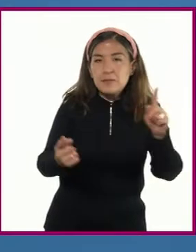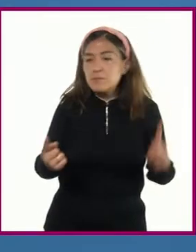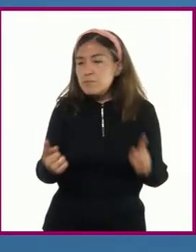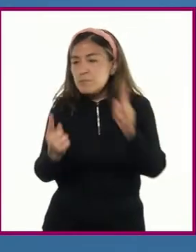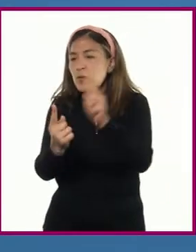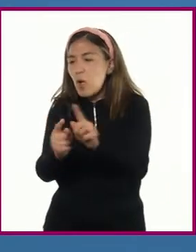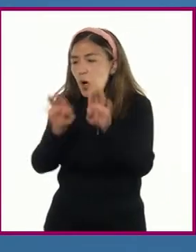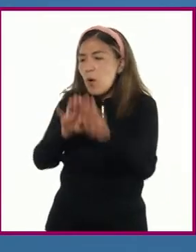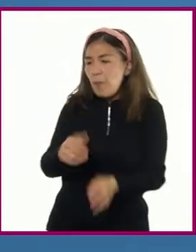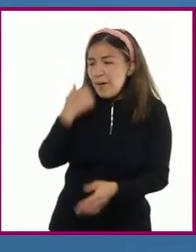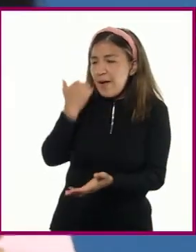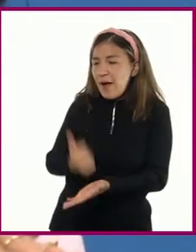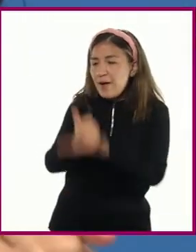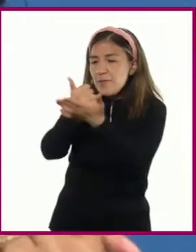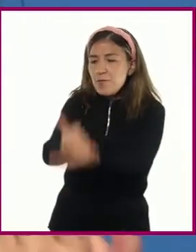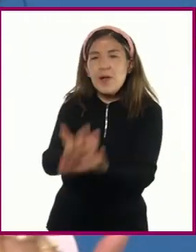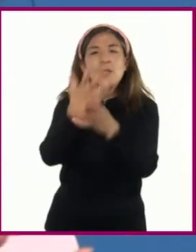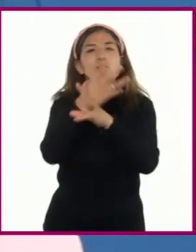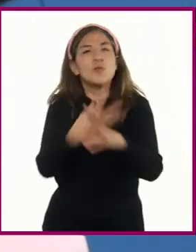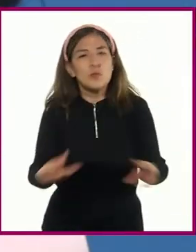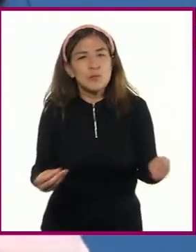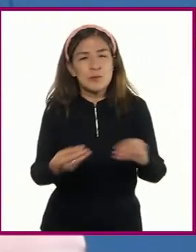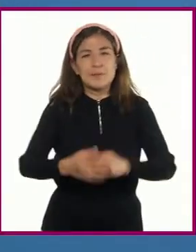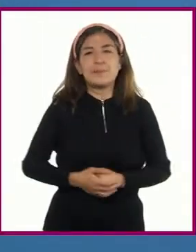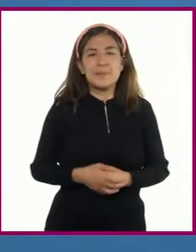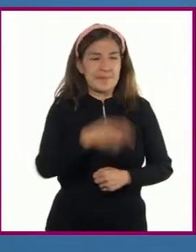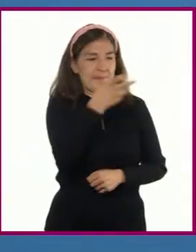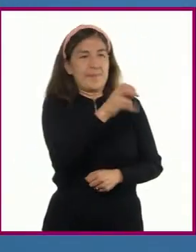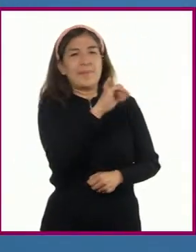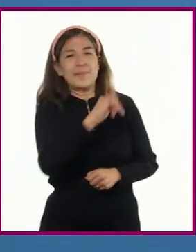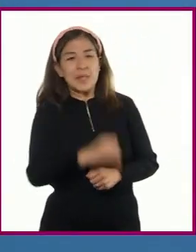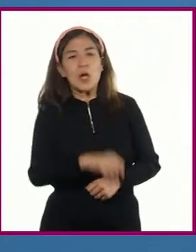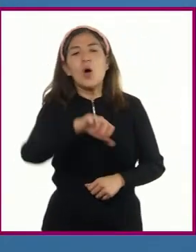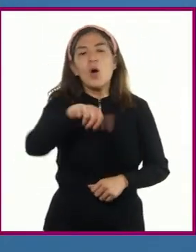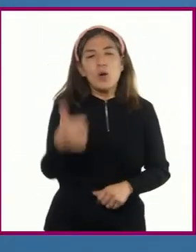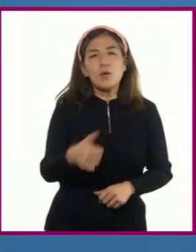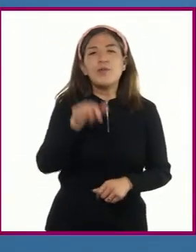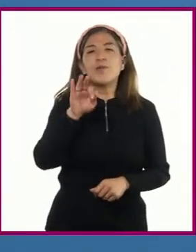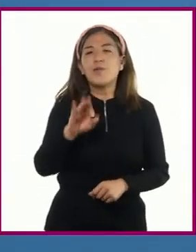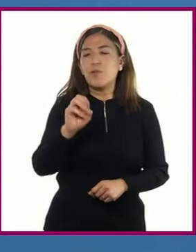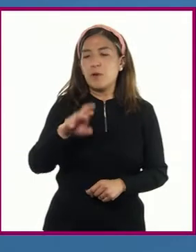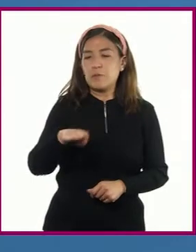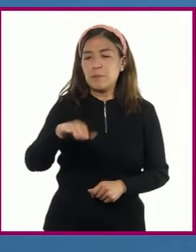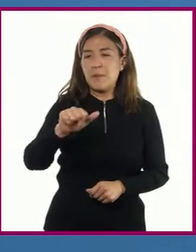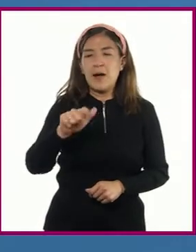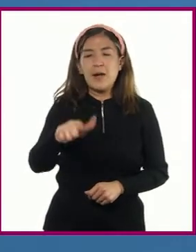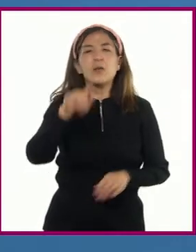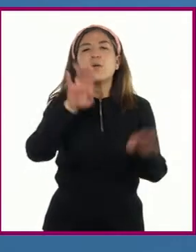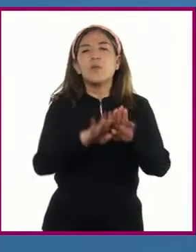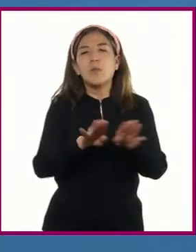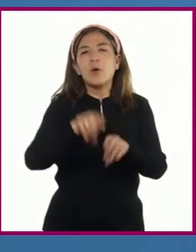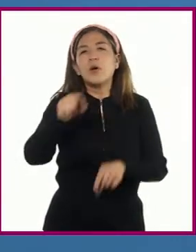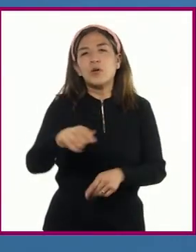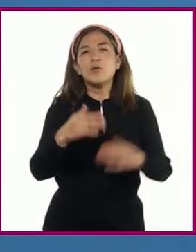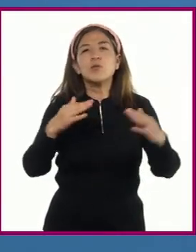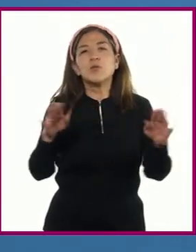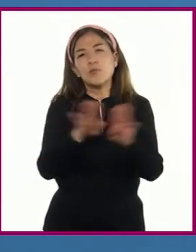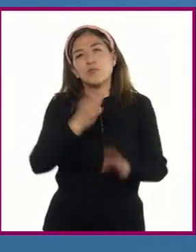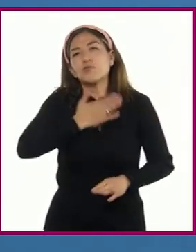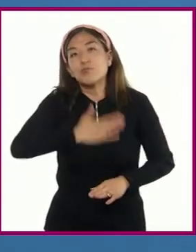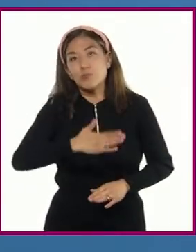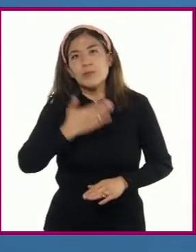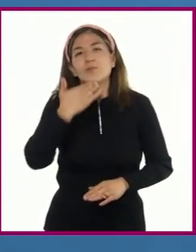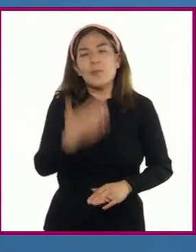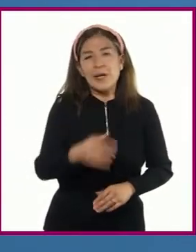Así es, Nadia. Pero por otra parte, está la mediación formal, que es un procedimiento de justicia alternativa. Es decir,